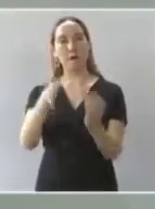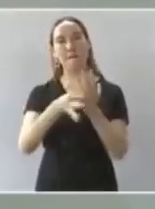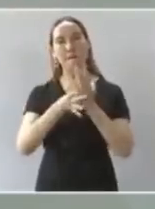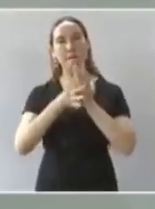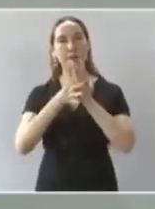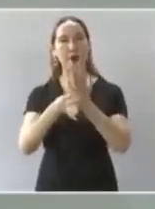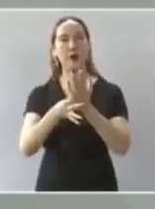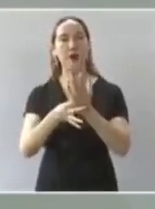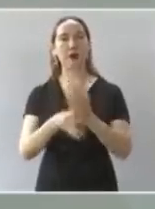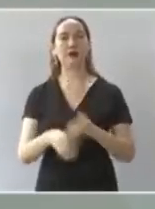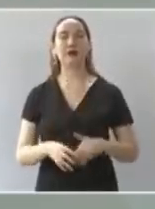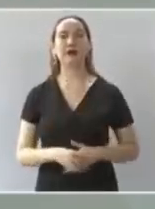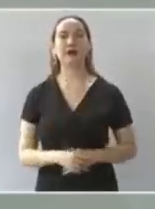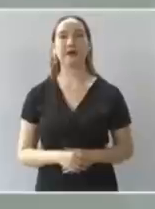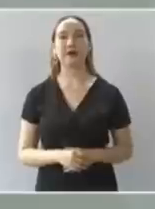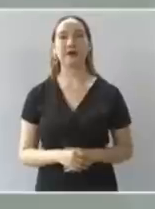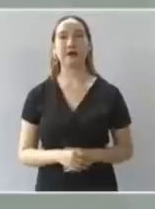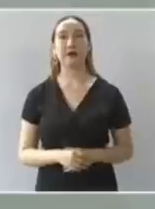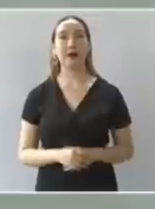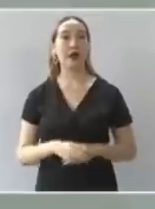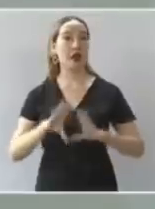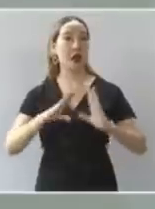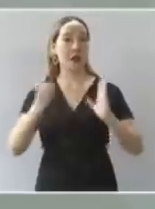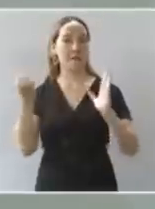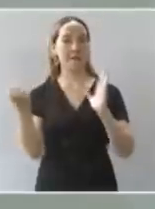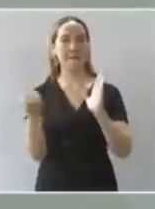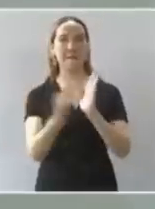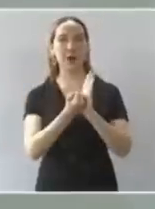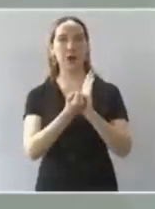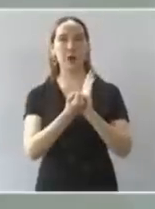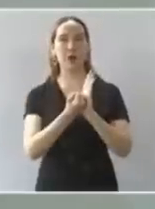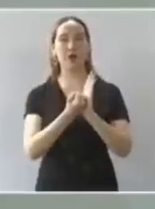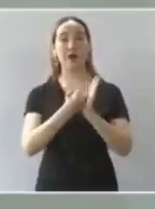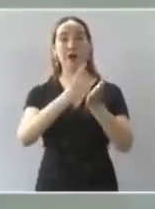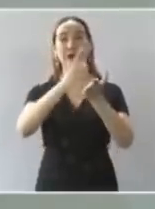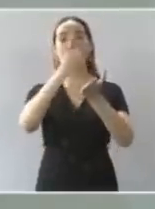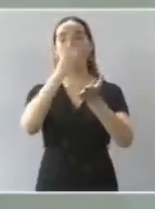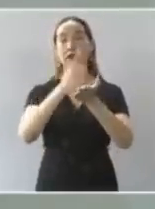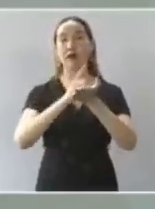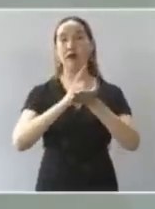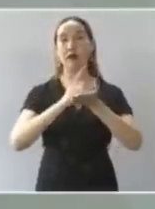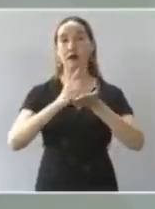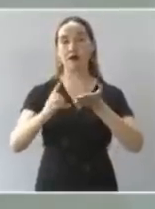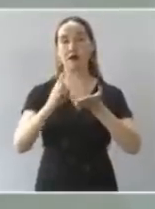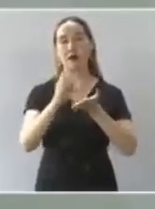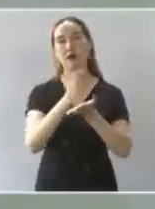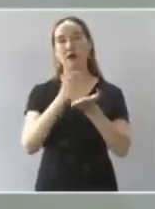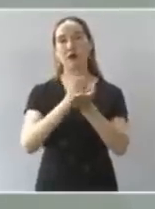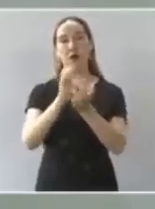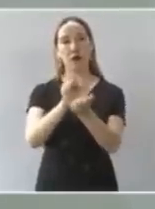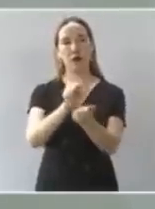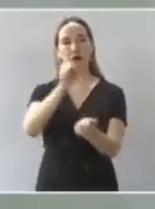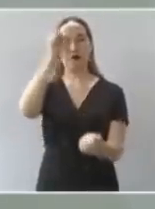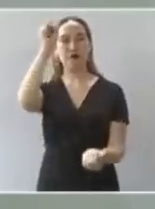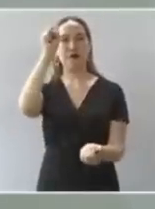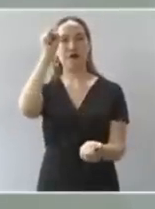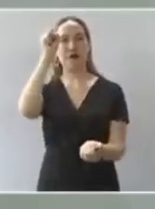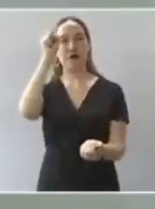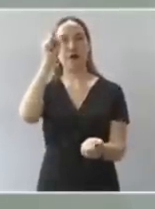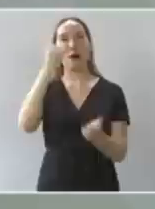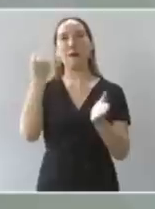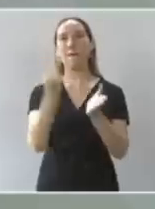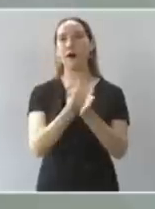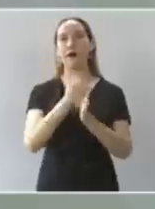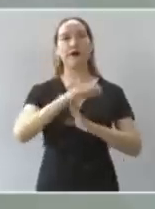elevados a rango constitucional, que son derechos constitucionales. Por